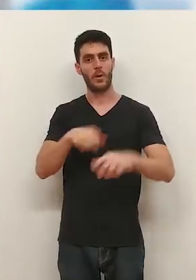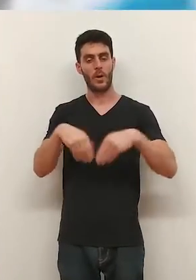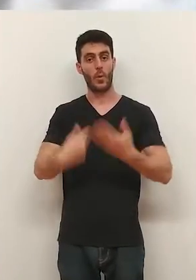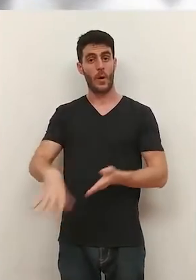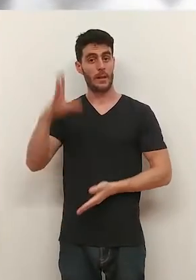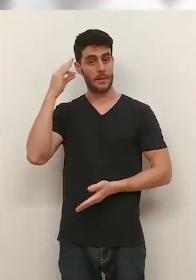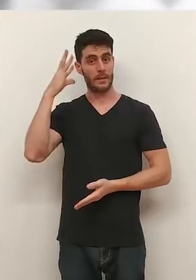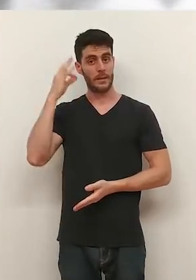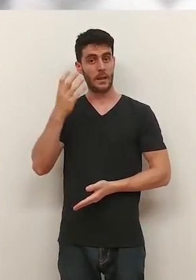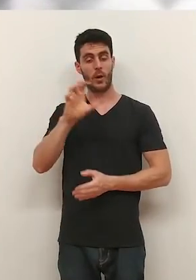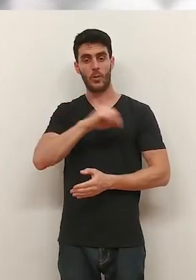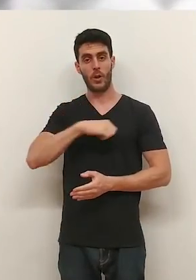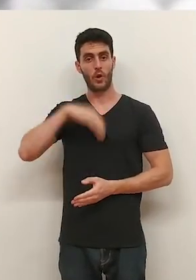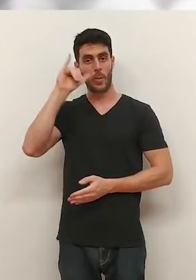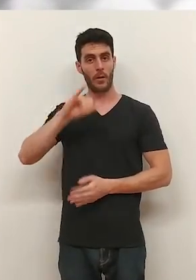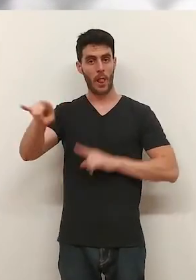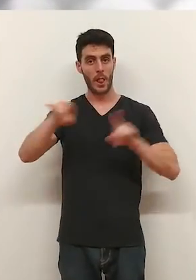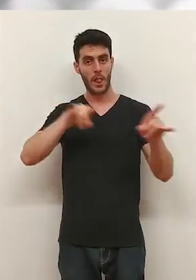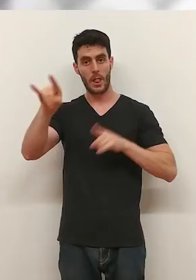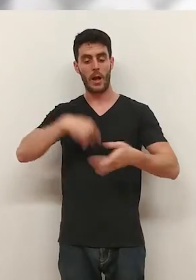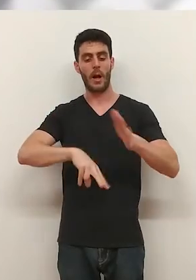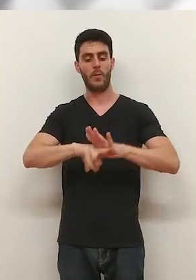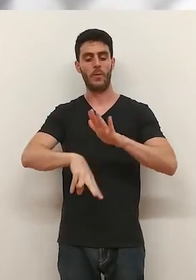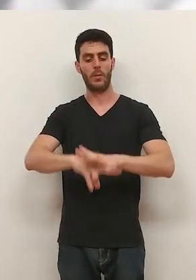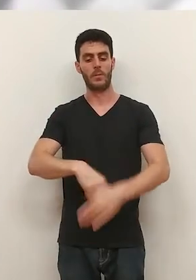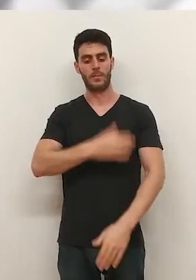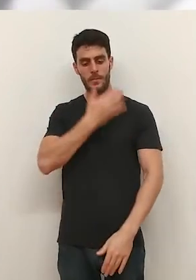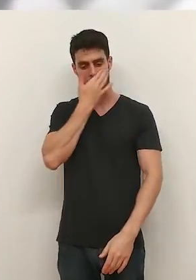que buscarán acercar el fútbol a las escolares de nuestra comunidad.